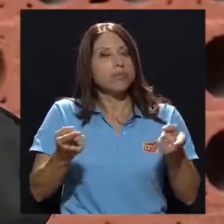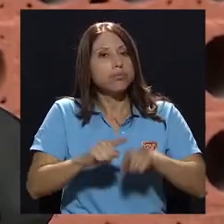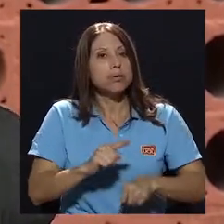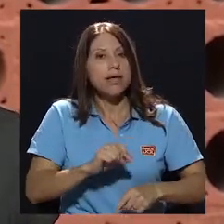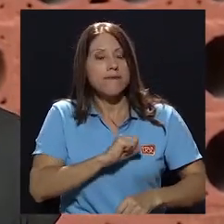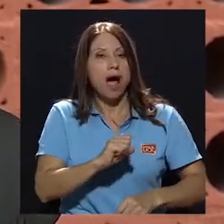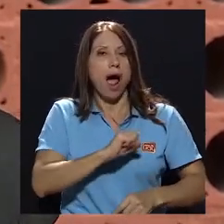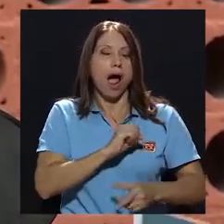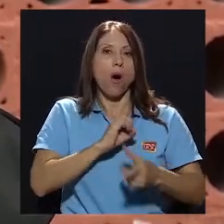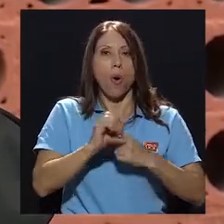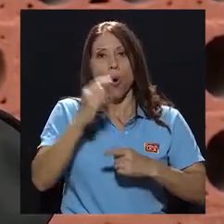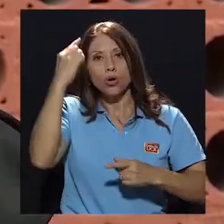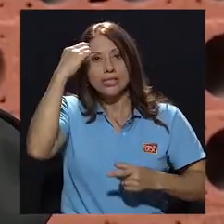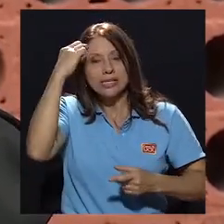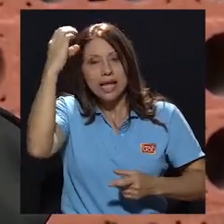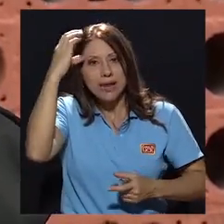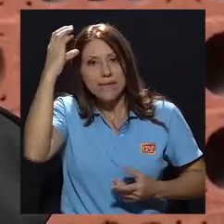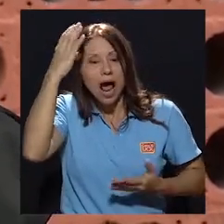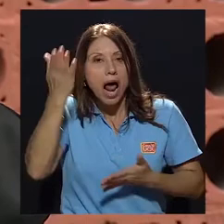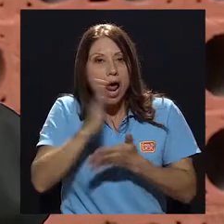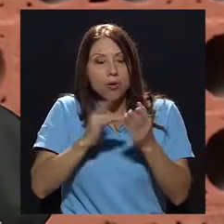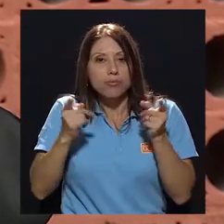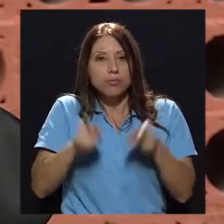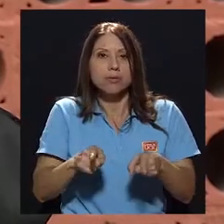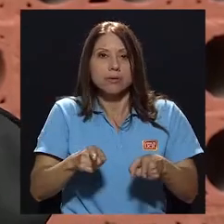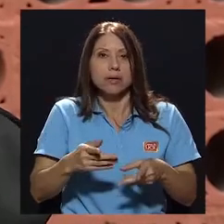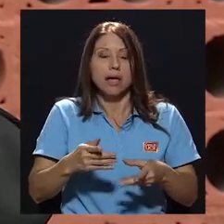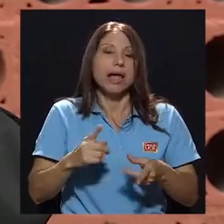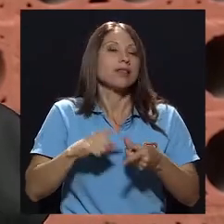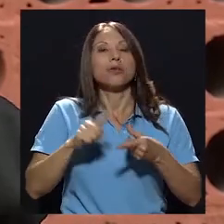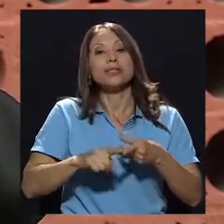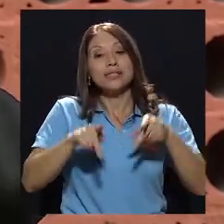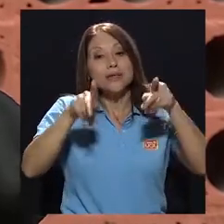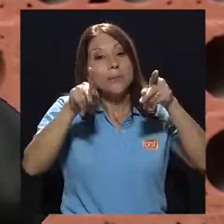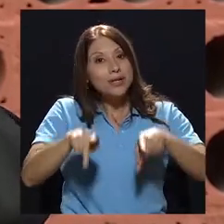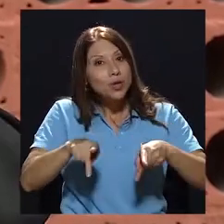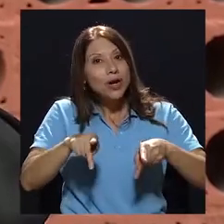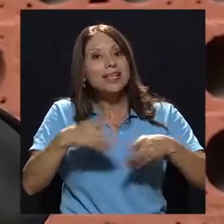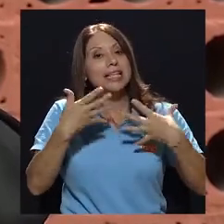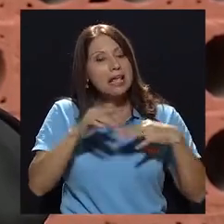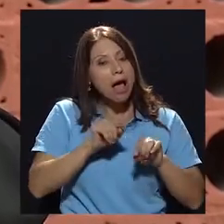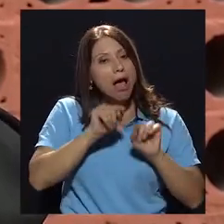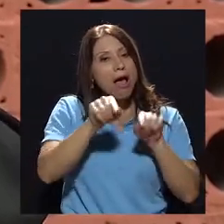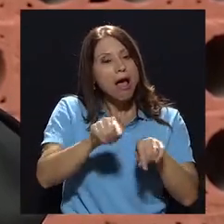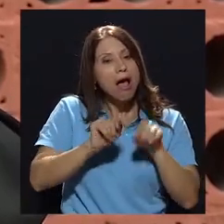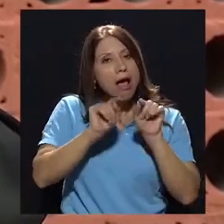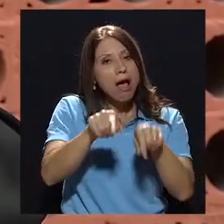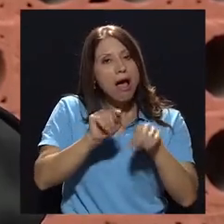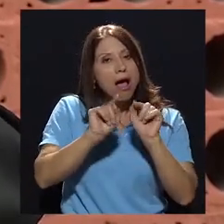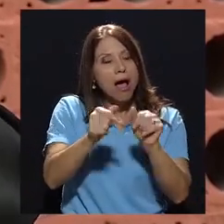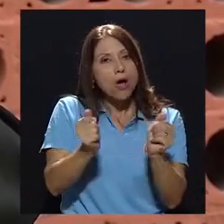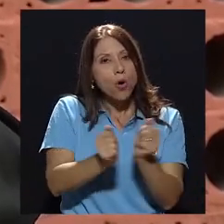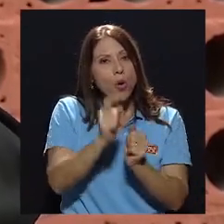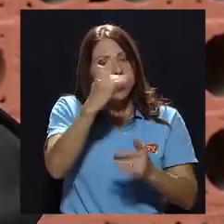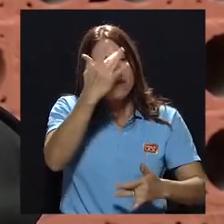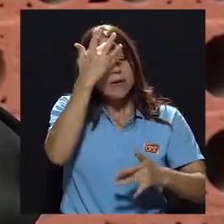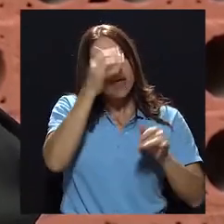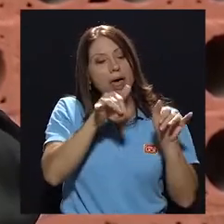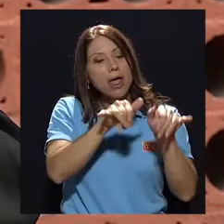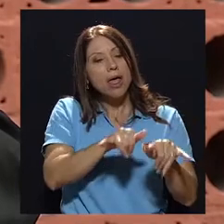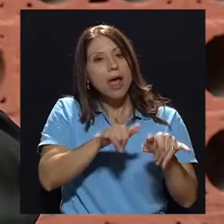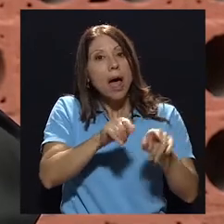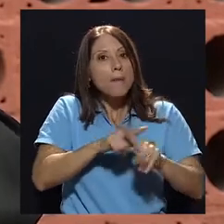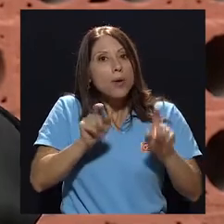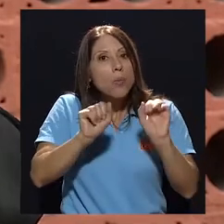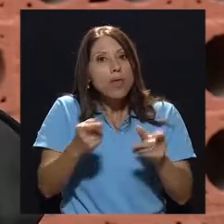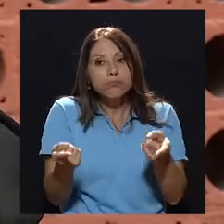corazón o un infarto cerebral, etc. O personas que están por su enfermedad de fondo, están sujetas a sufrir otro